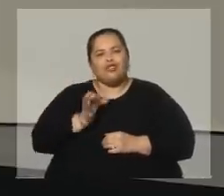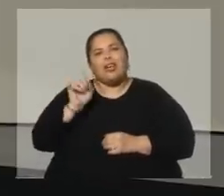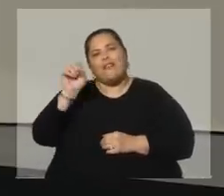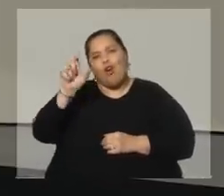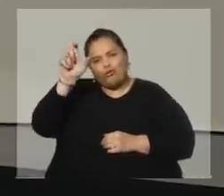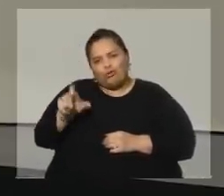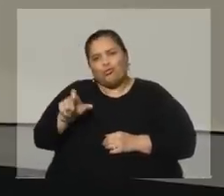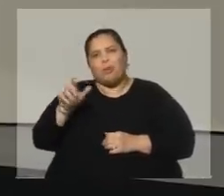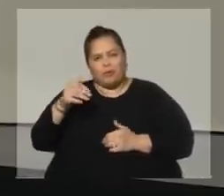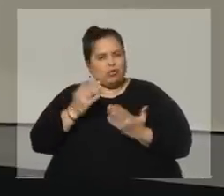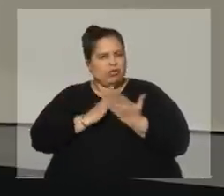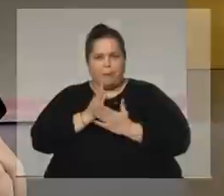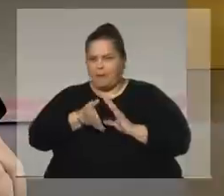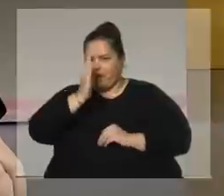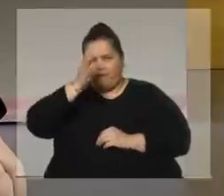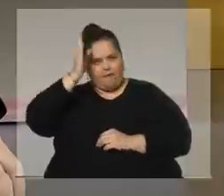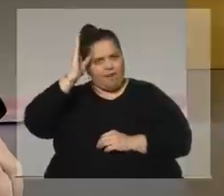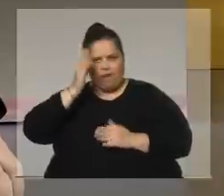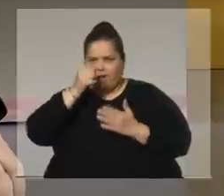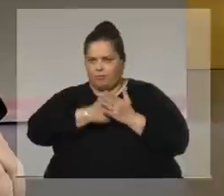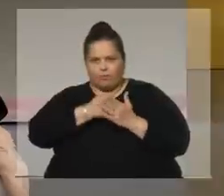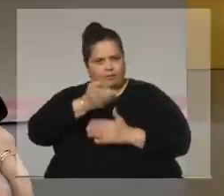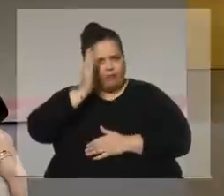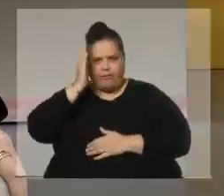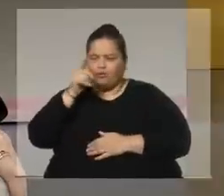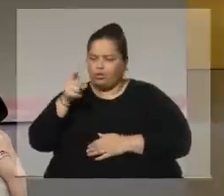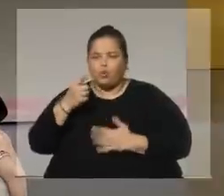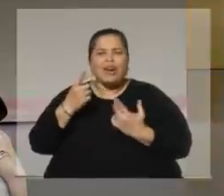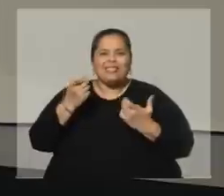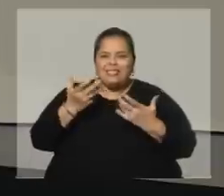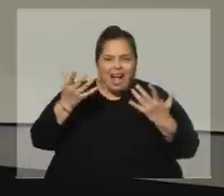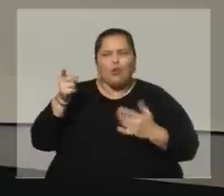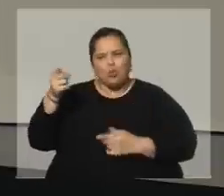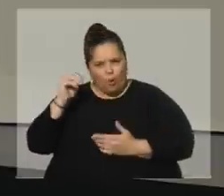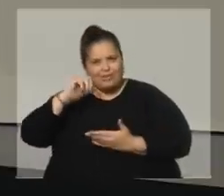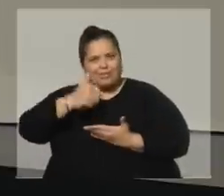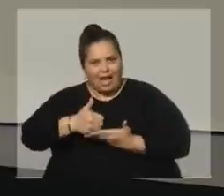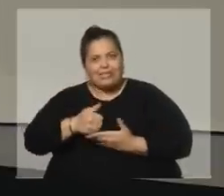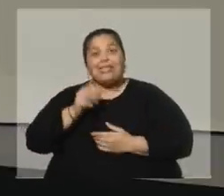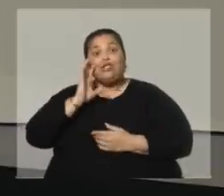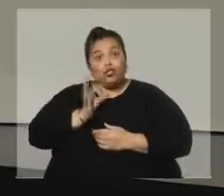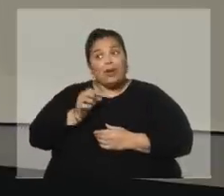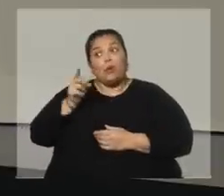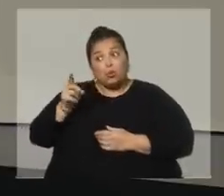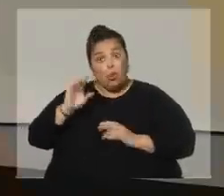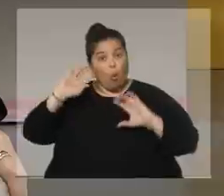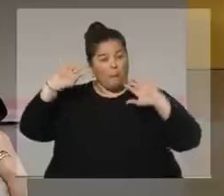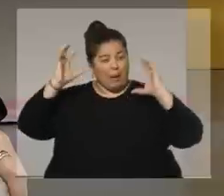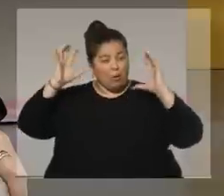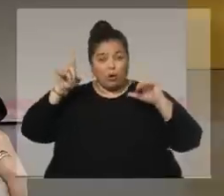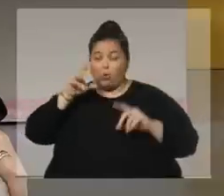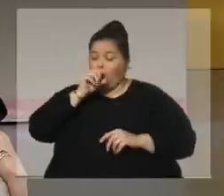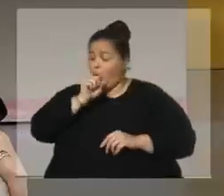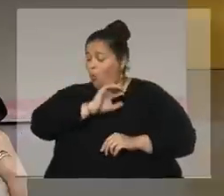que va al frente si se necesita una mano. Sé que cuando estás de mal humor sos insoportable.